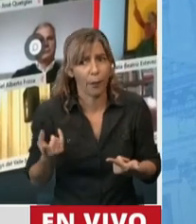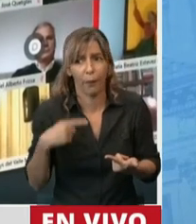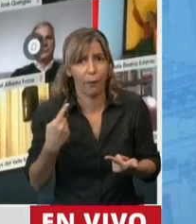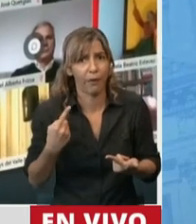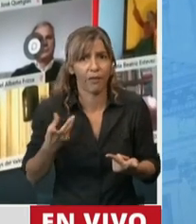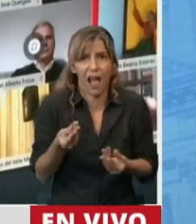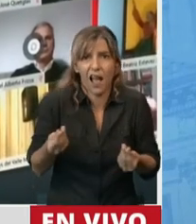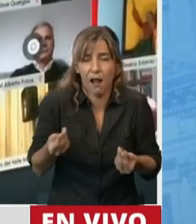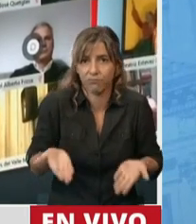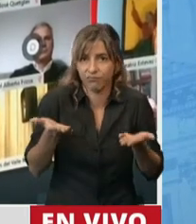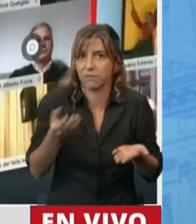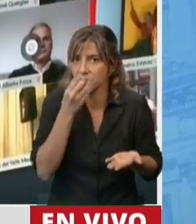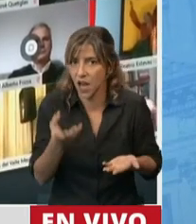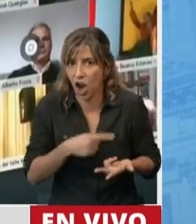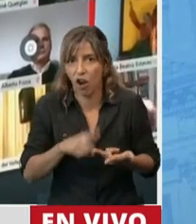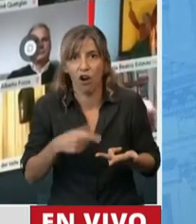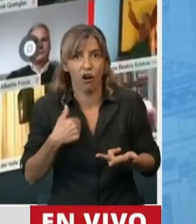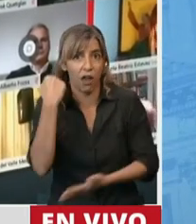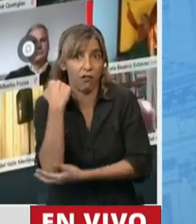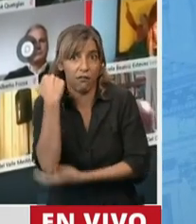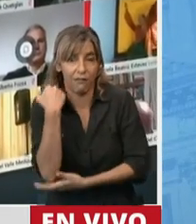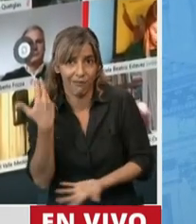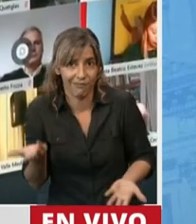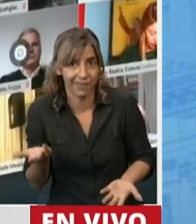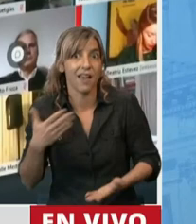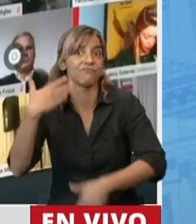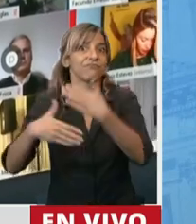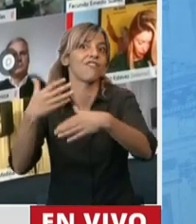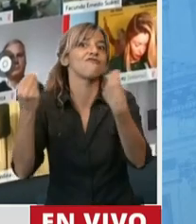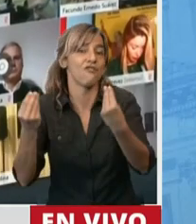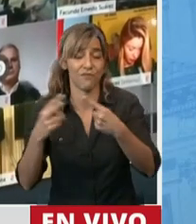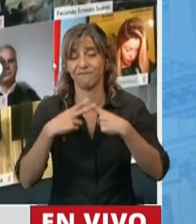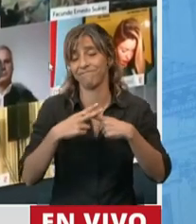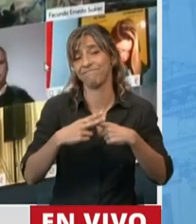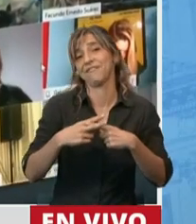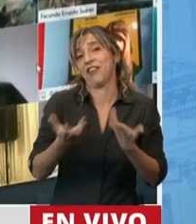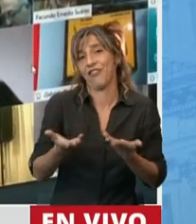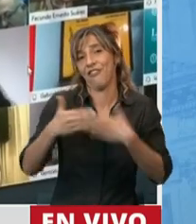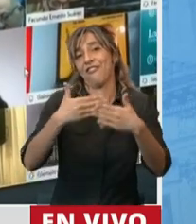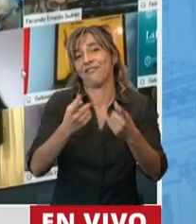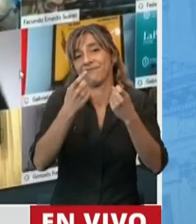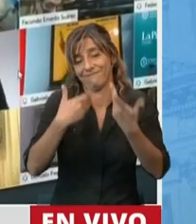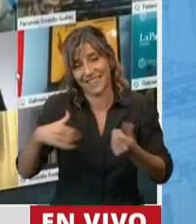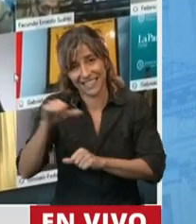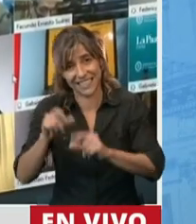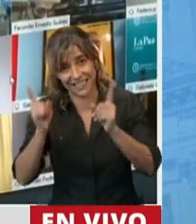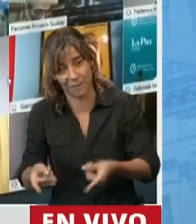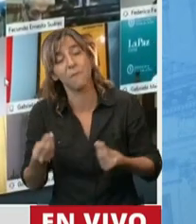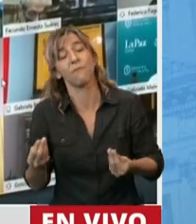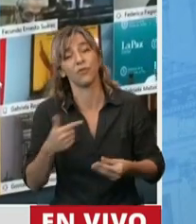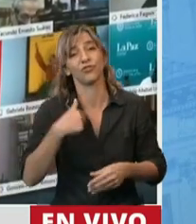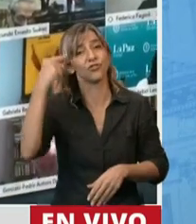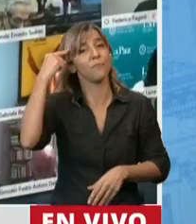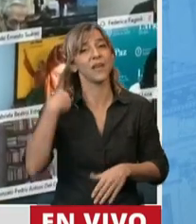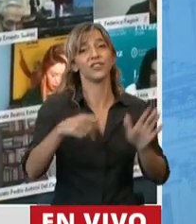un mayor desarrollo de nuestra economía. Por eso, señor Presidente, creo que esta ley es necesaria para poner a